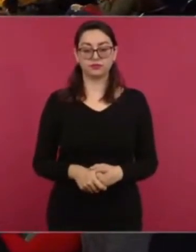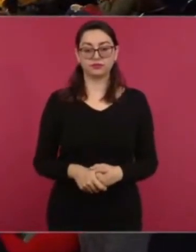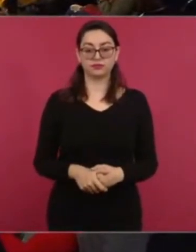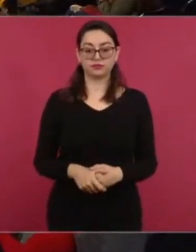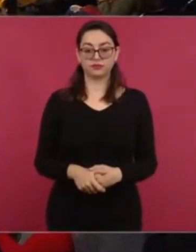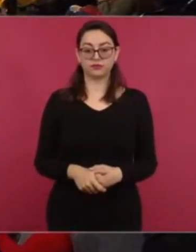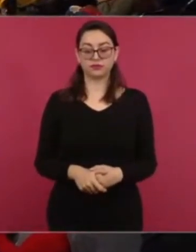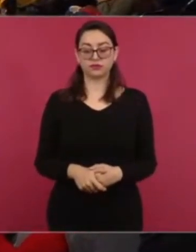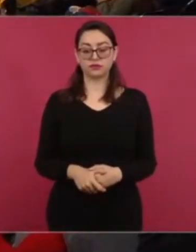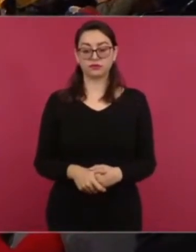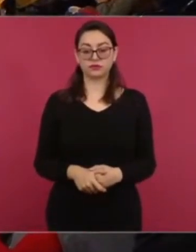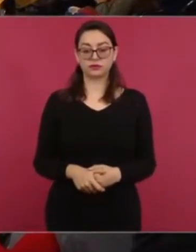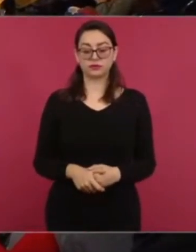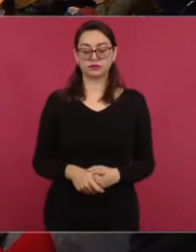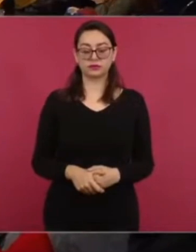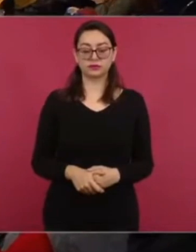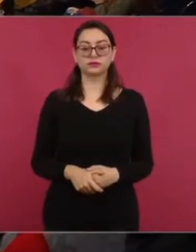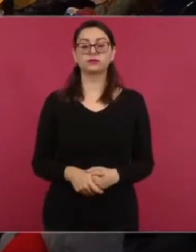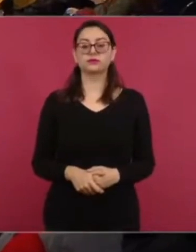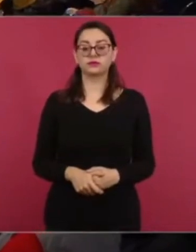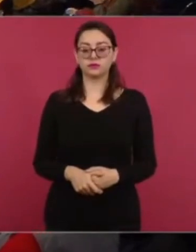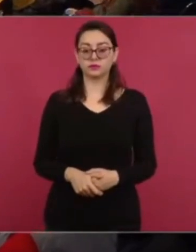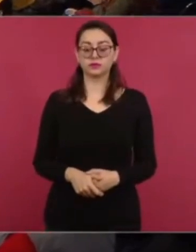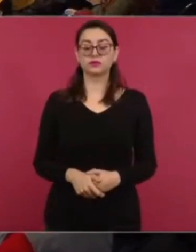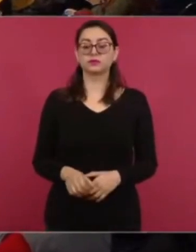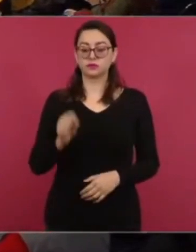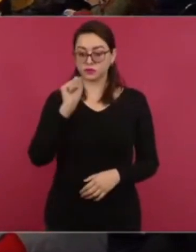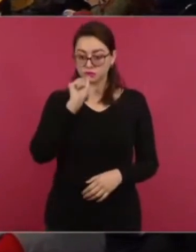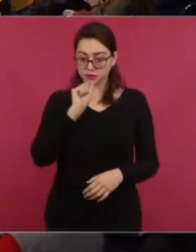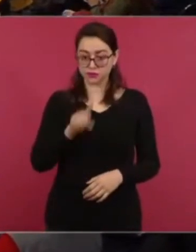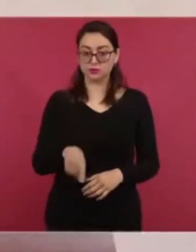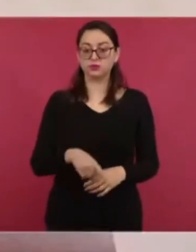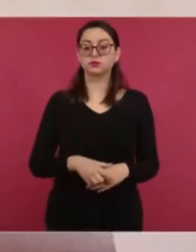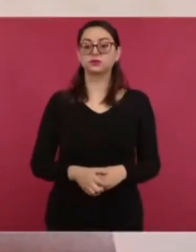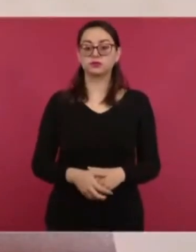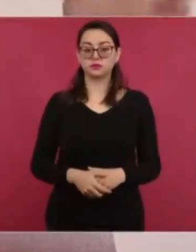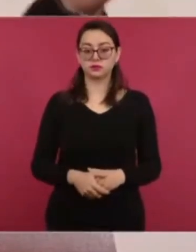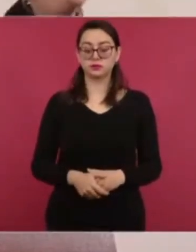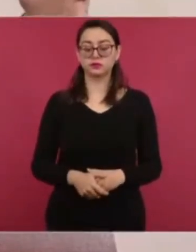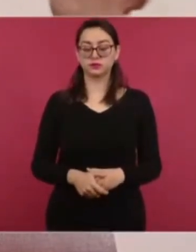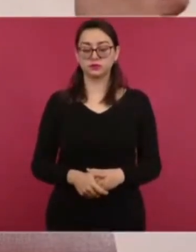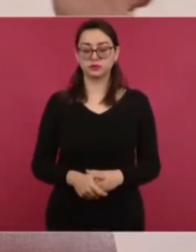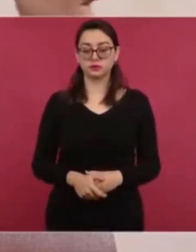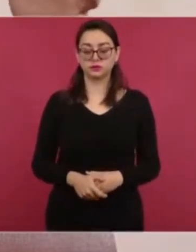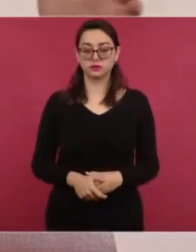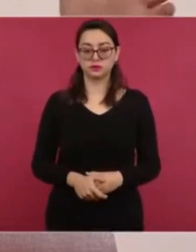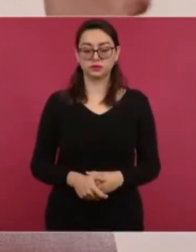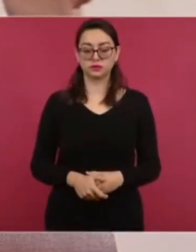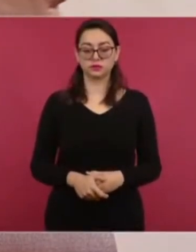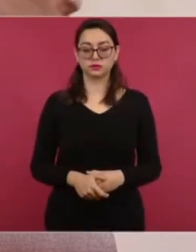También, no lo descarto, que se dejó